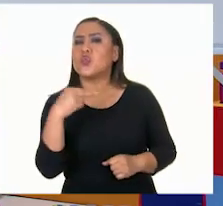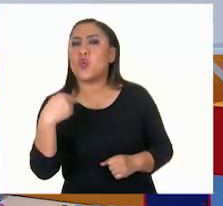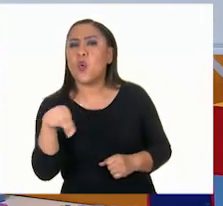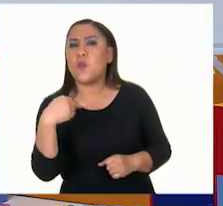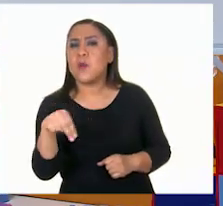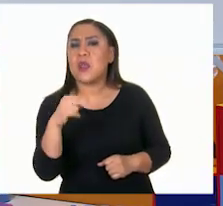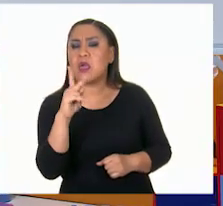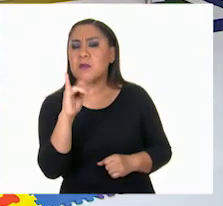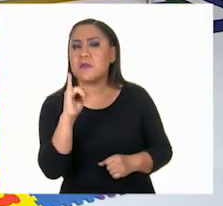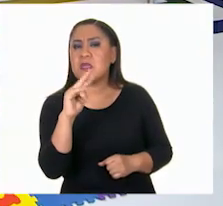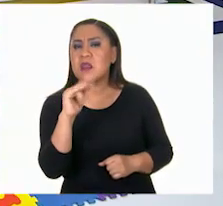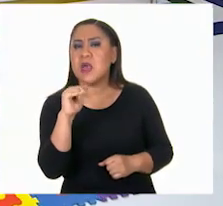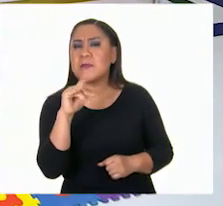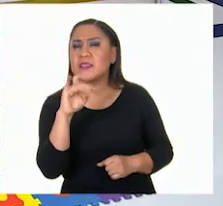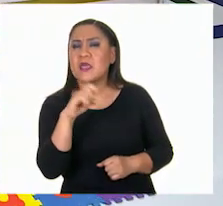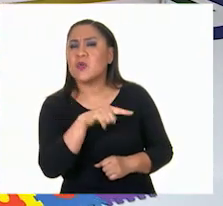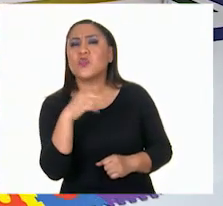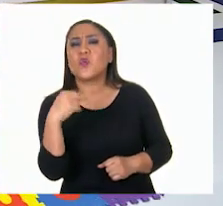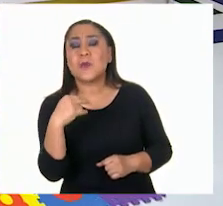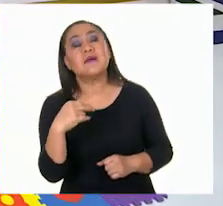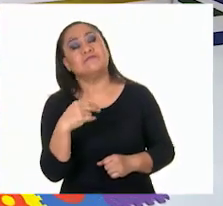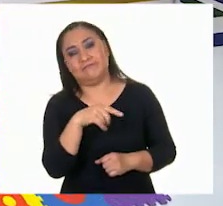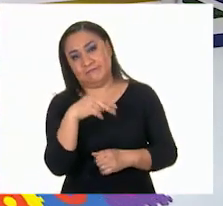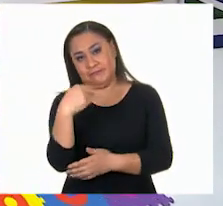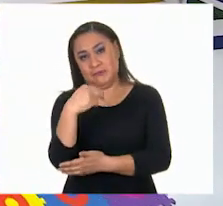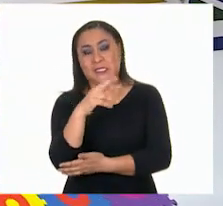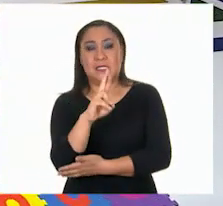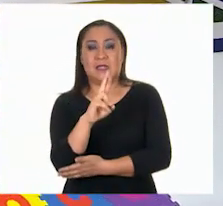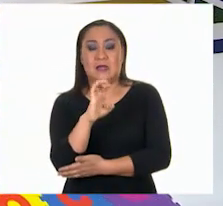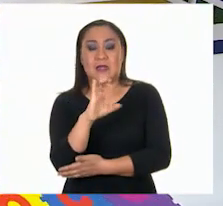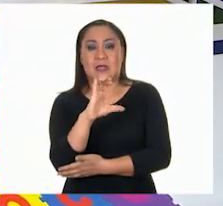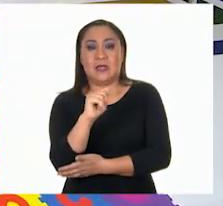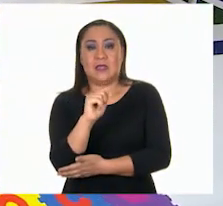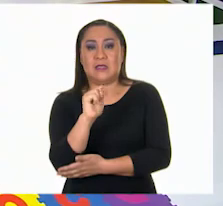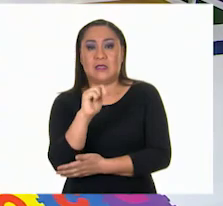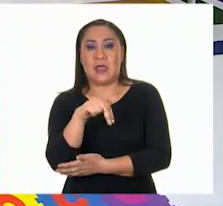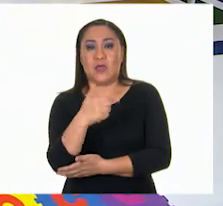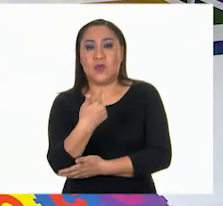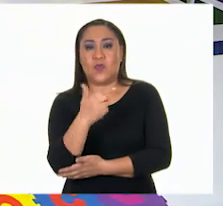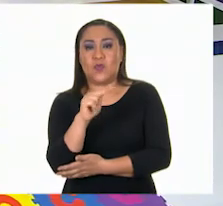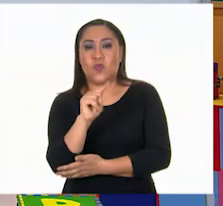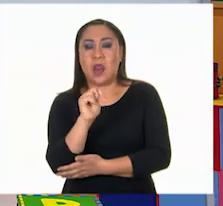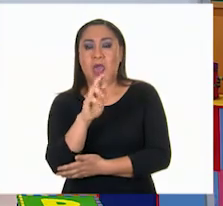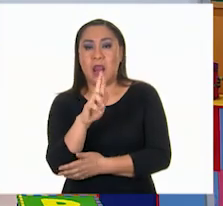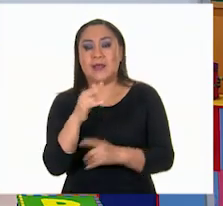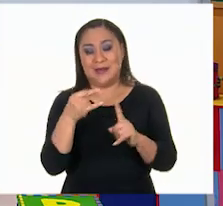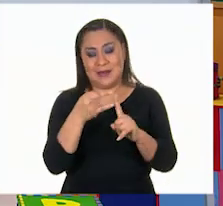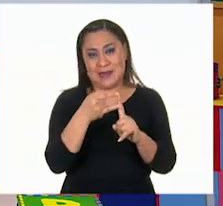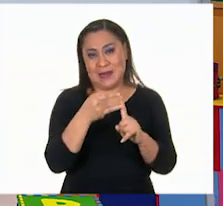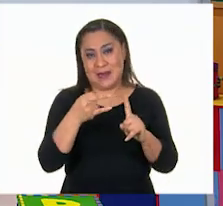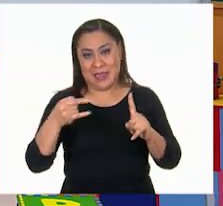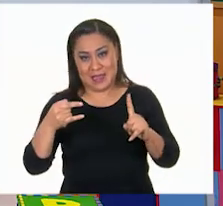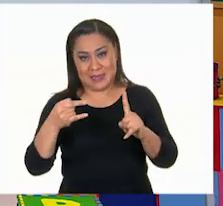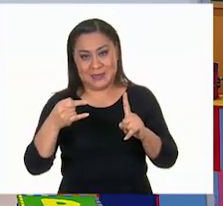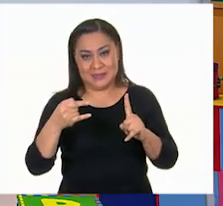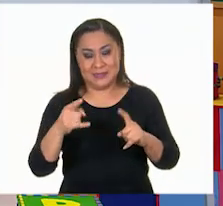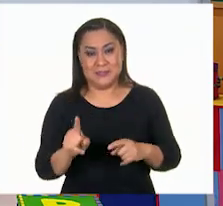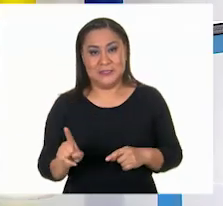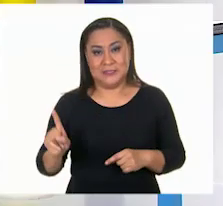llama? Ah, es decir, una pirámide rectangular. Vamos a escribir su nombre. La Pirámide... Se